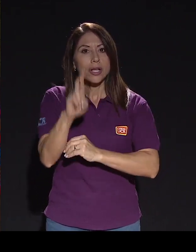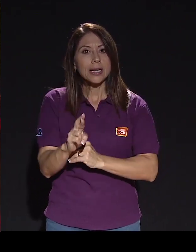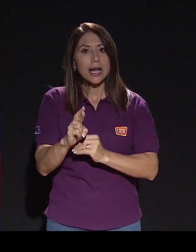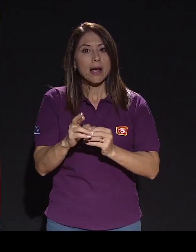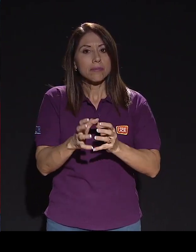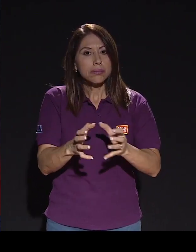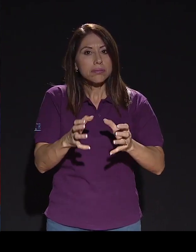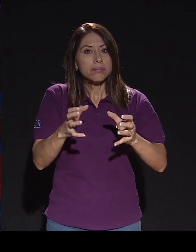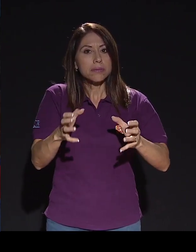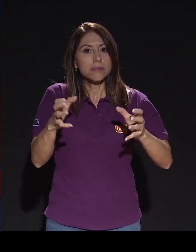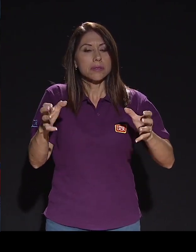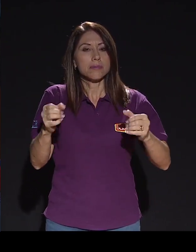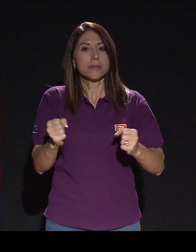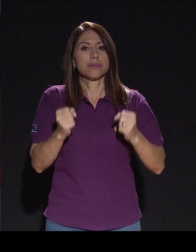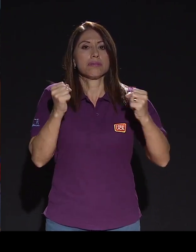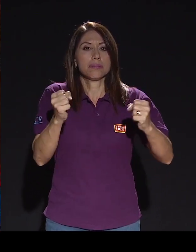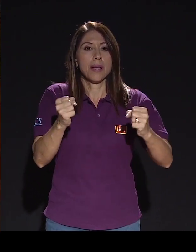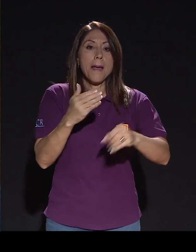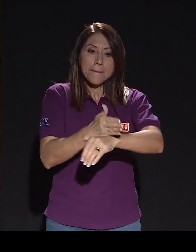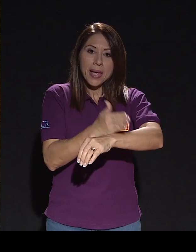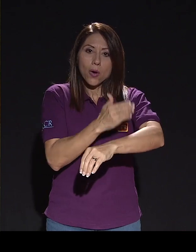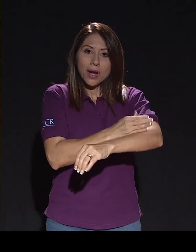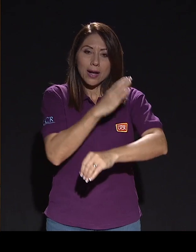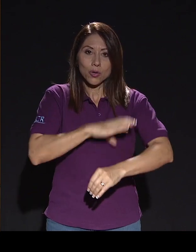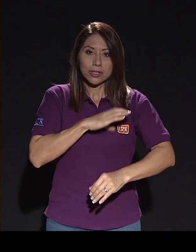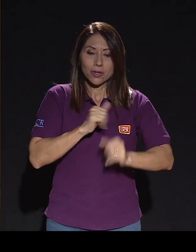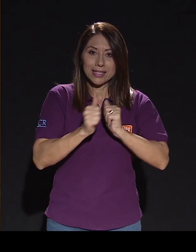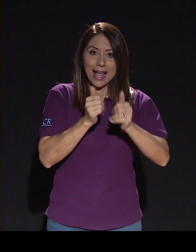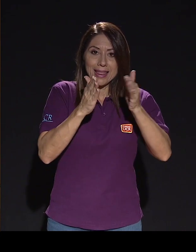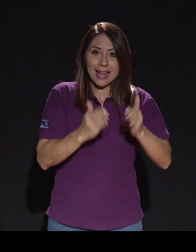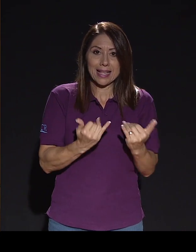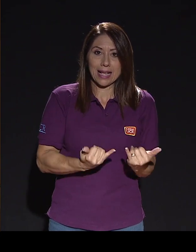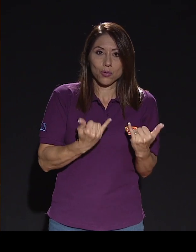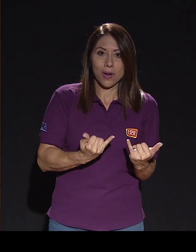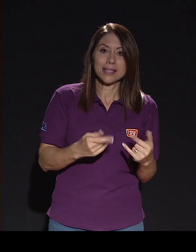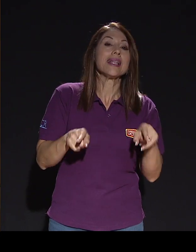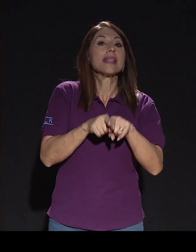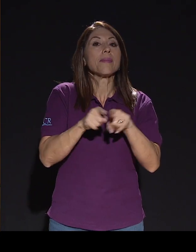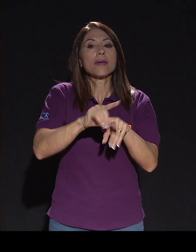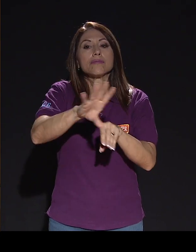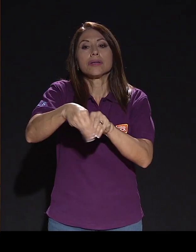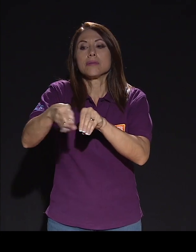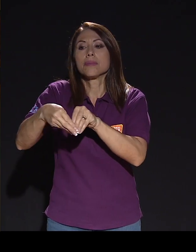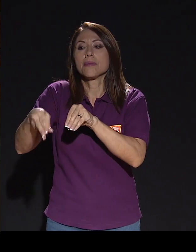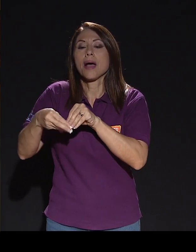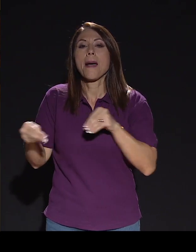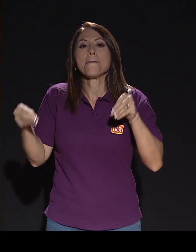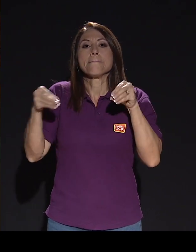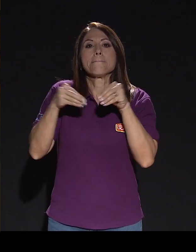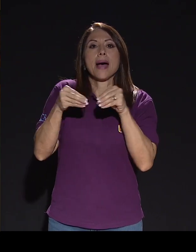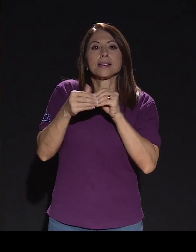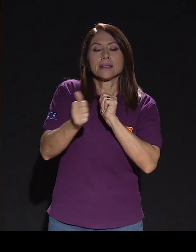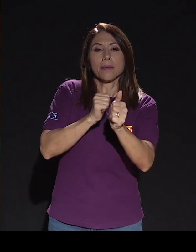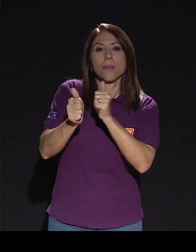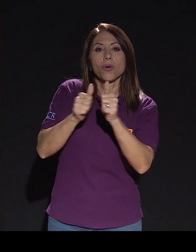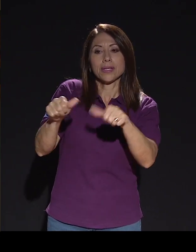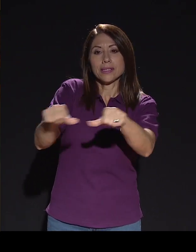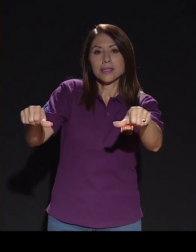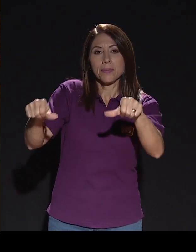mejorar las condiciones de los actuales atletas, sino ampliar la cantidad de disciplinas que las personas pueden practicar en alto rendimiento.